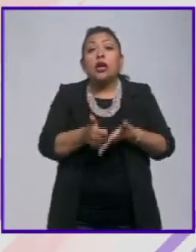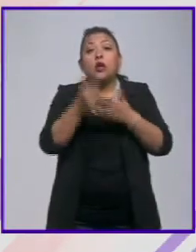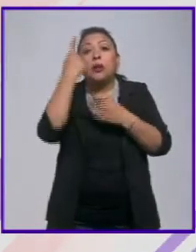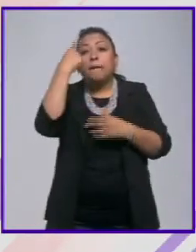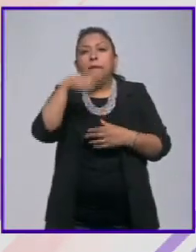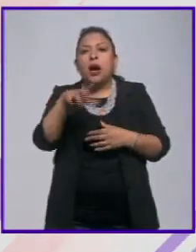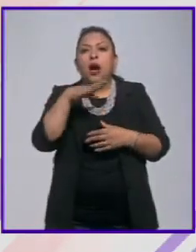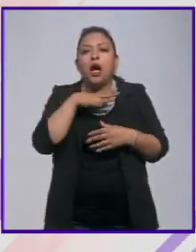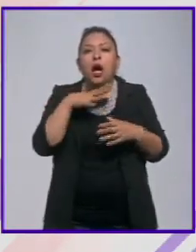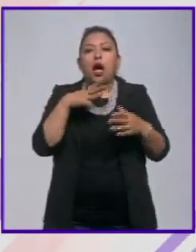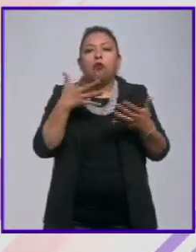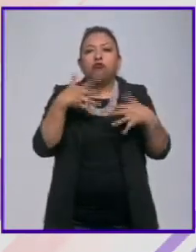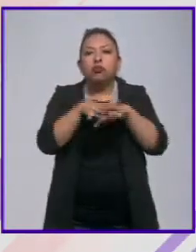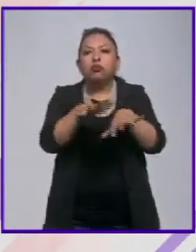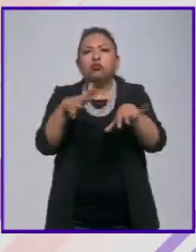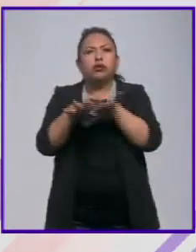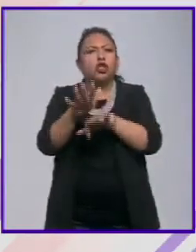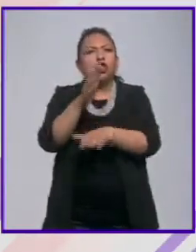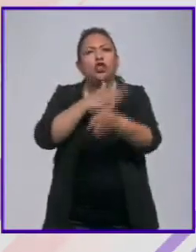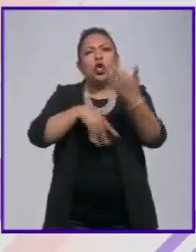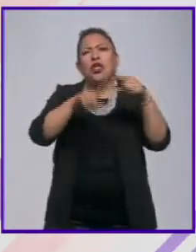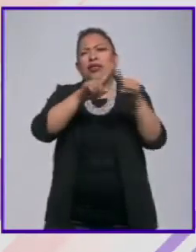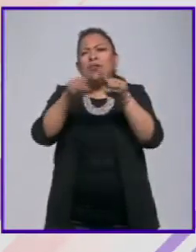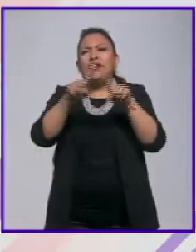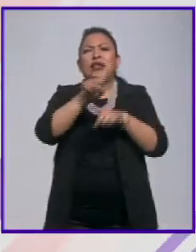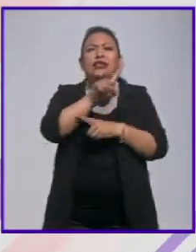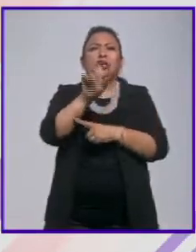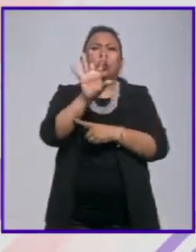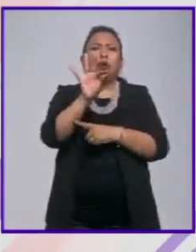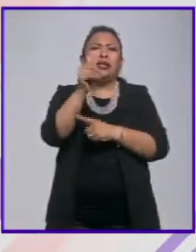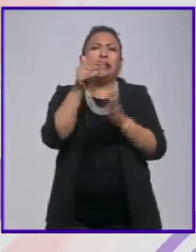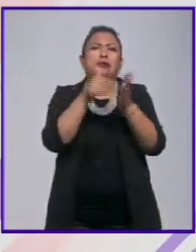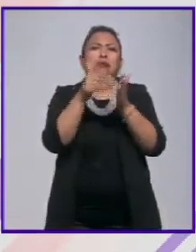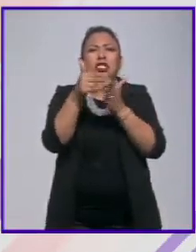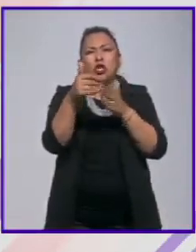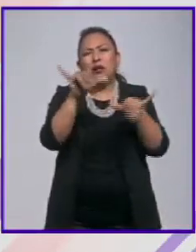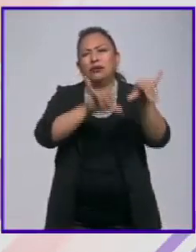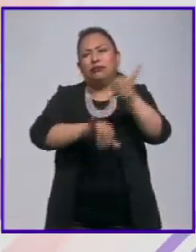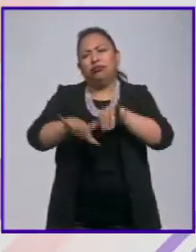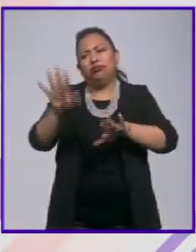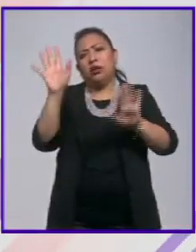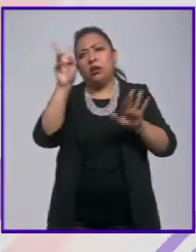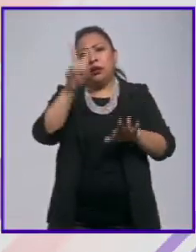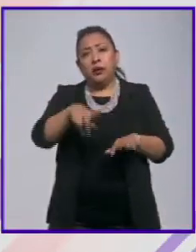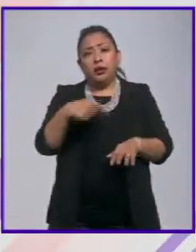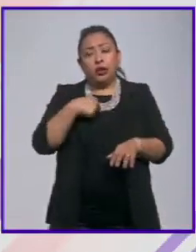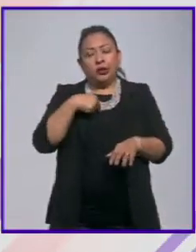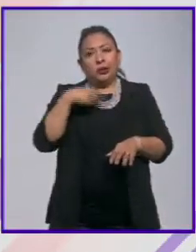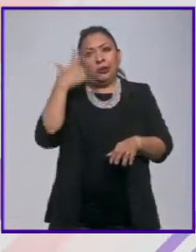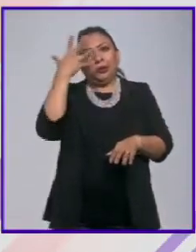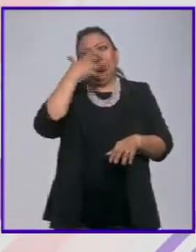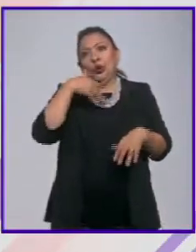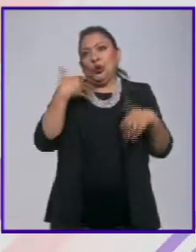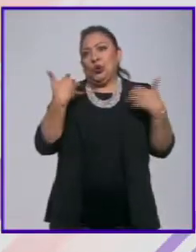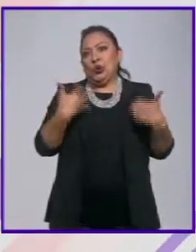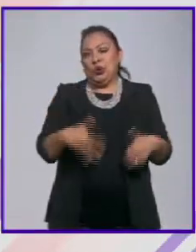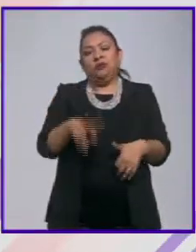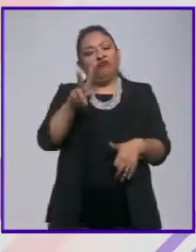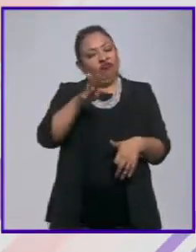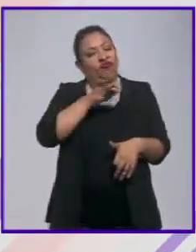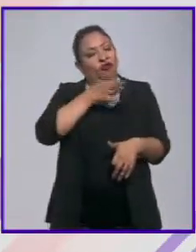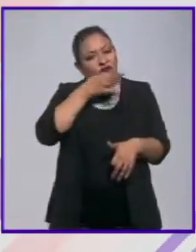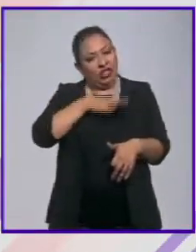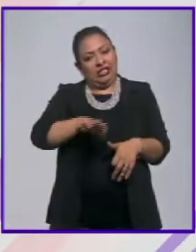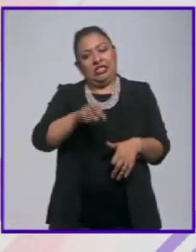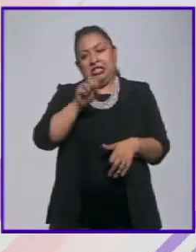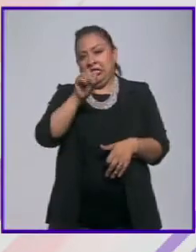hacer las reacciones para formar todas las otras 146 millones de sustancias bueno a se hace maravilloso creo que digno de celebrarse